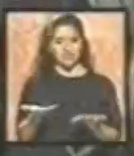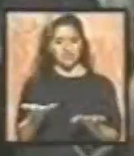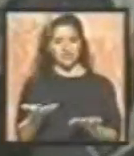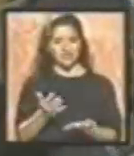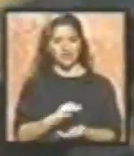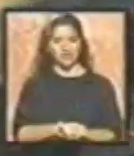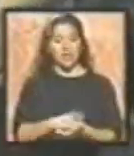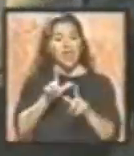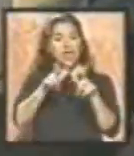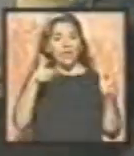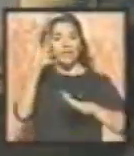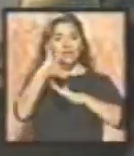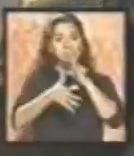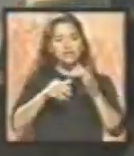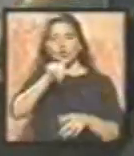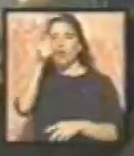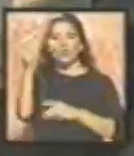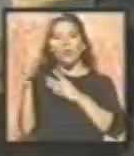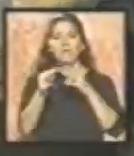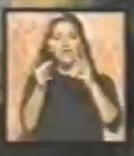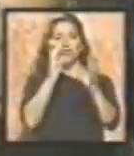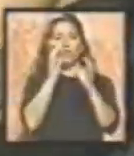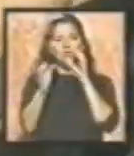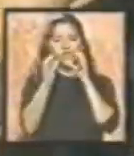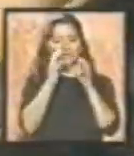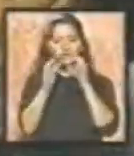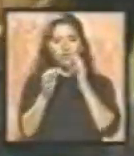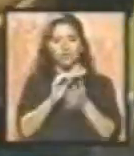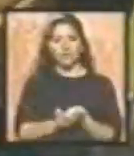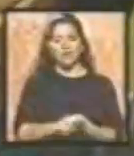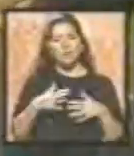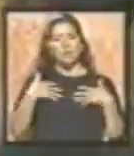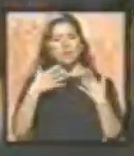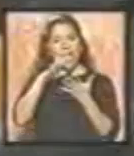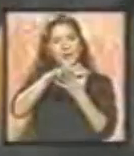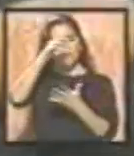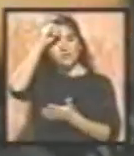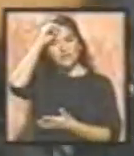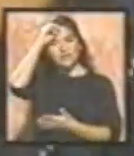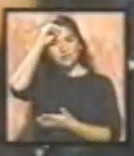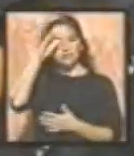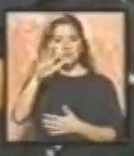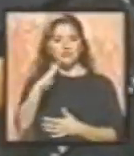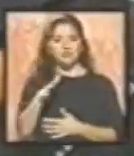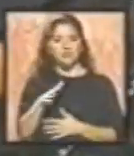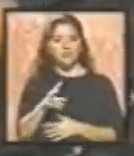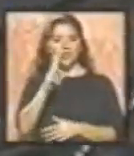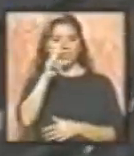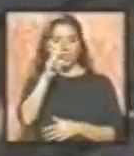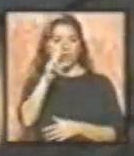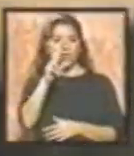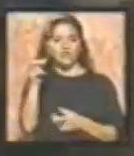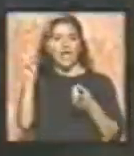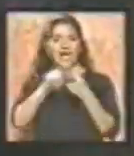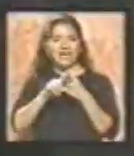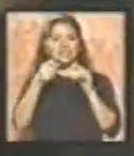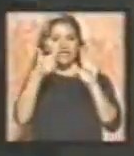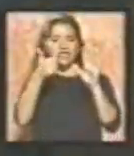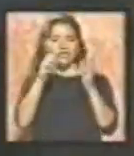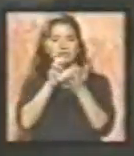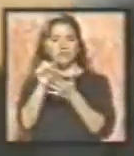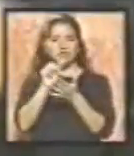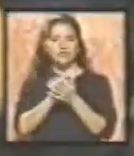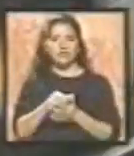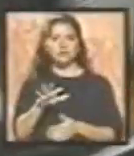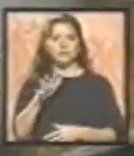El lenguaje de señas es otro método de comunicación, que puede aprenderse en un plazo de dos a seis meses. Desde el siglo